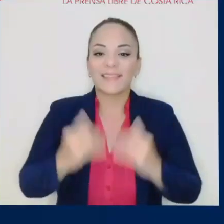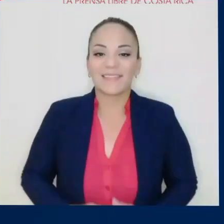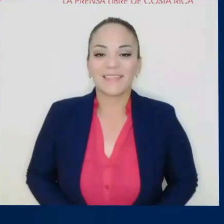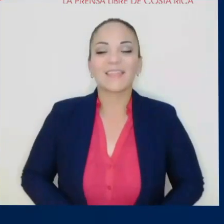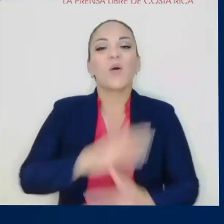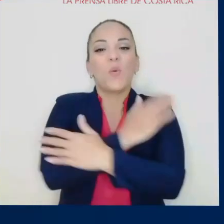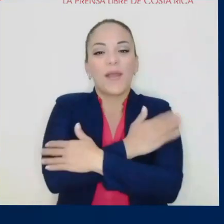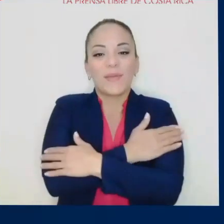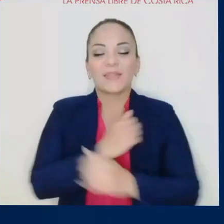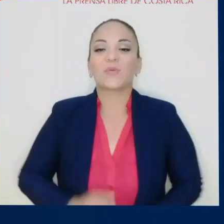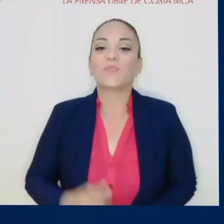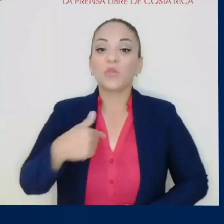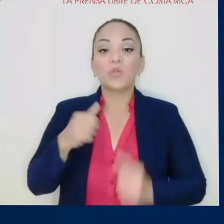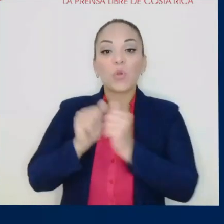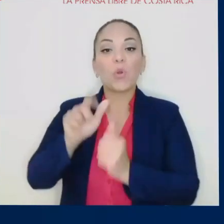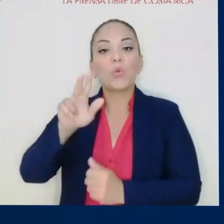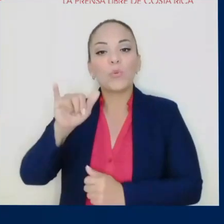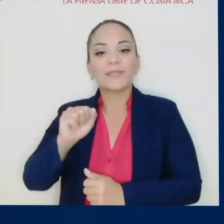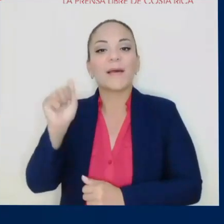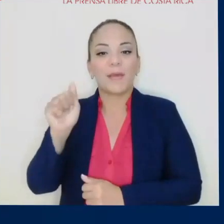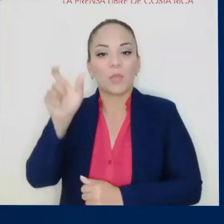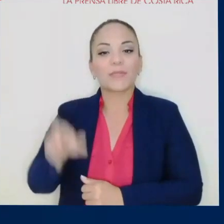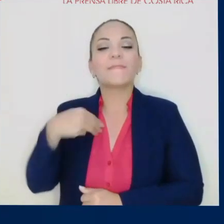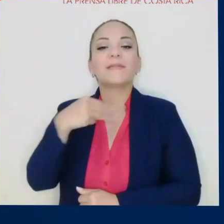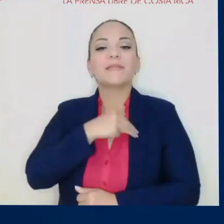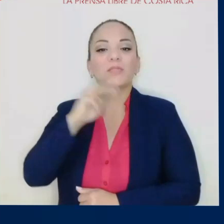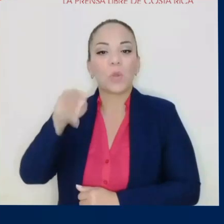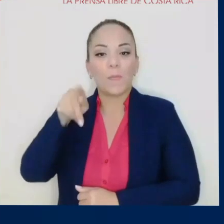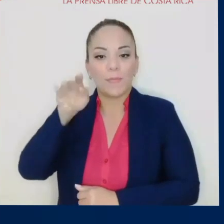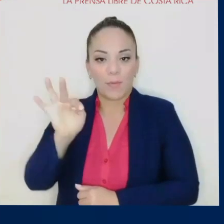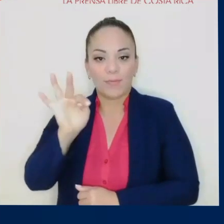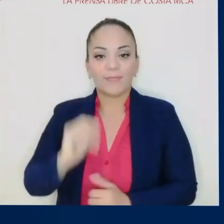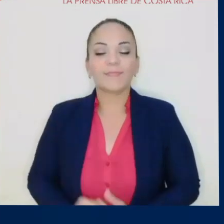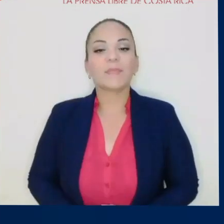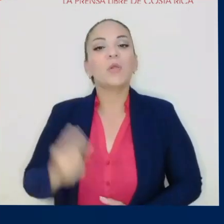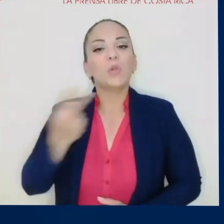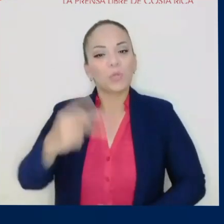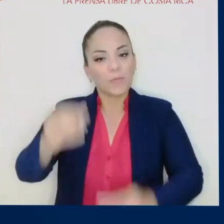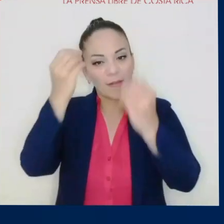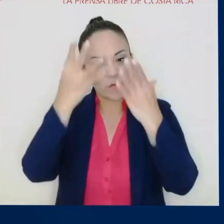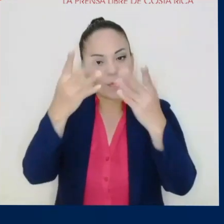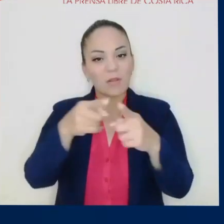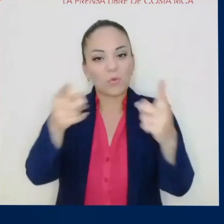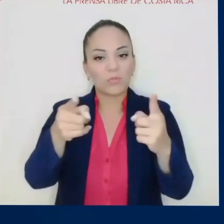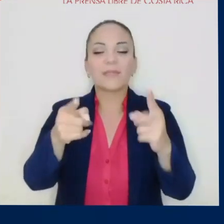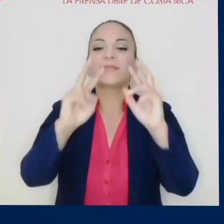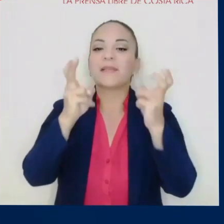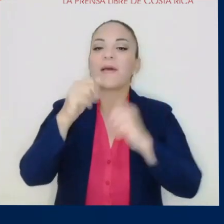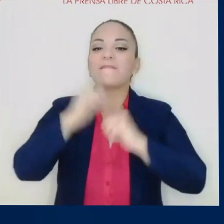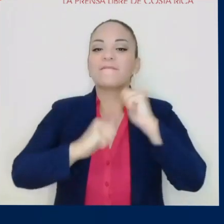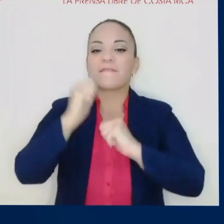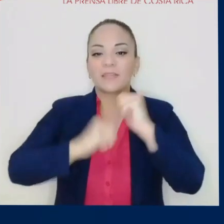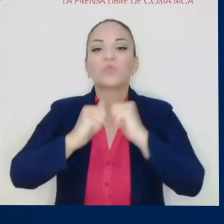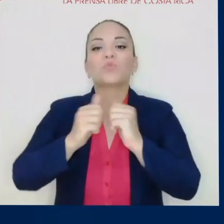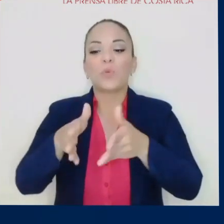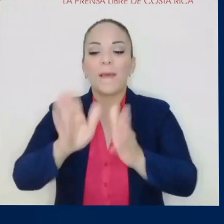Compatriotas, un abrazo. Estoy con Luis Amador, Ministro de Obras Públicas y Transportes, para rendirles cuentas sobre